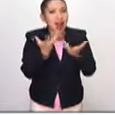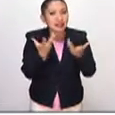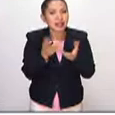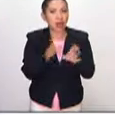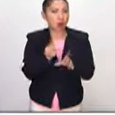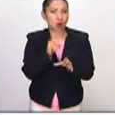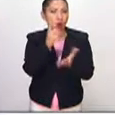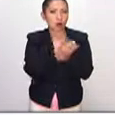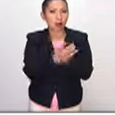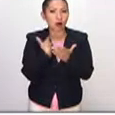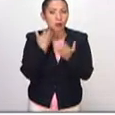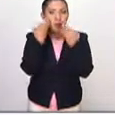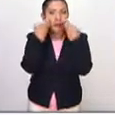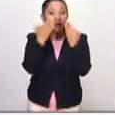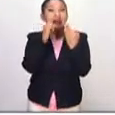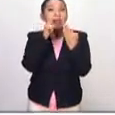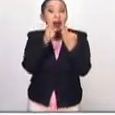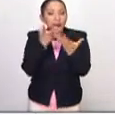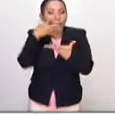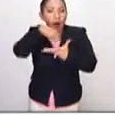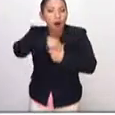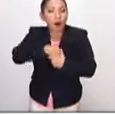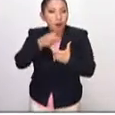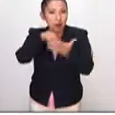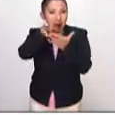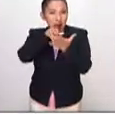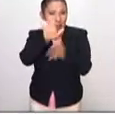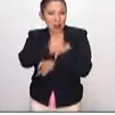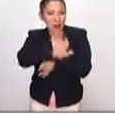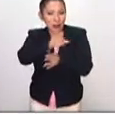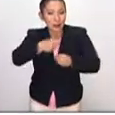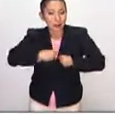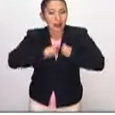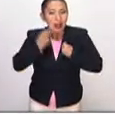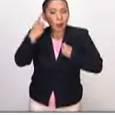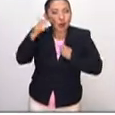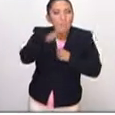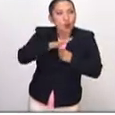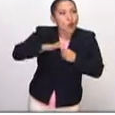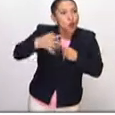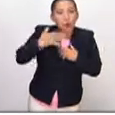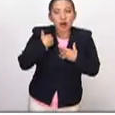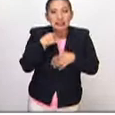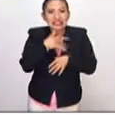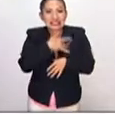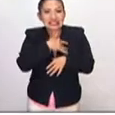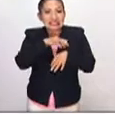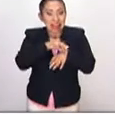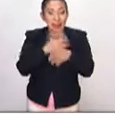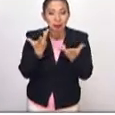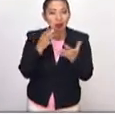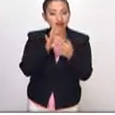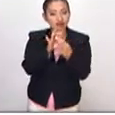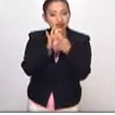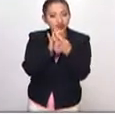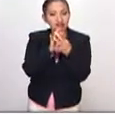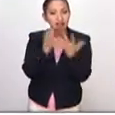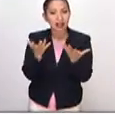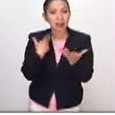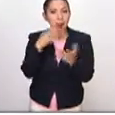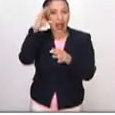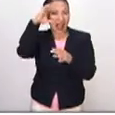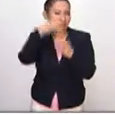espectadores, sino protagonistas de la obra. Vivir todas esas escenas en carne propia es un discurso de la contrarreforma católica, que